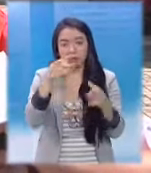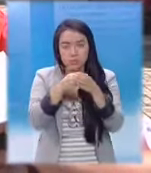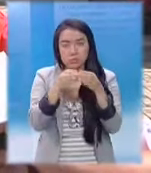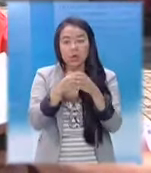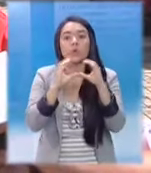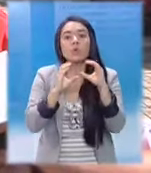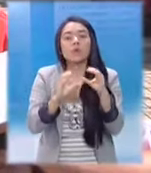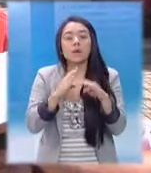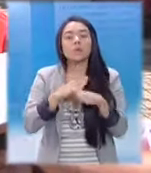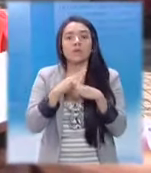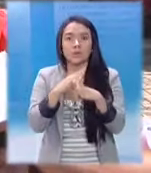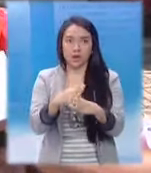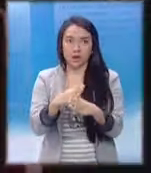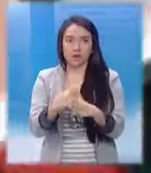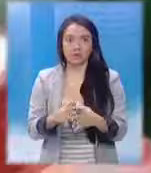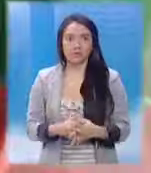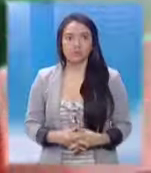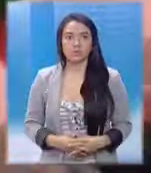ciudadanía plena.